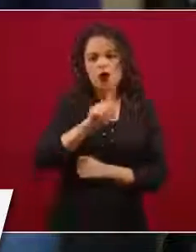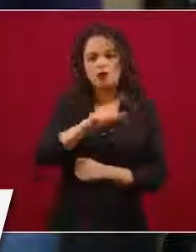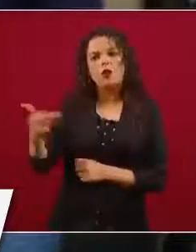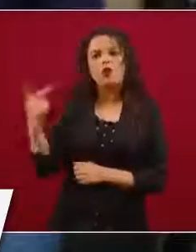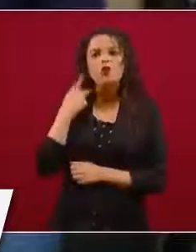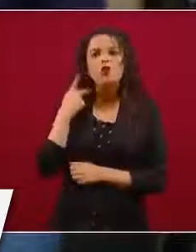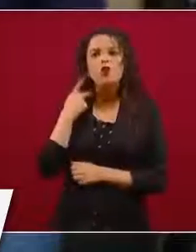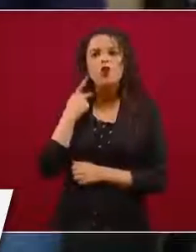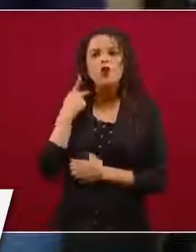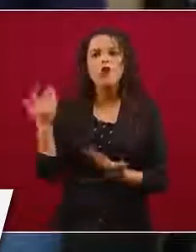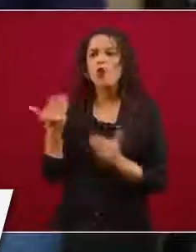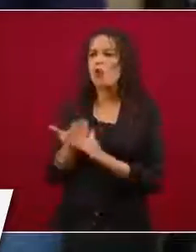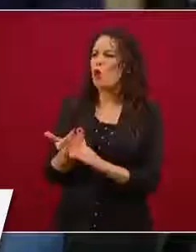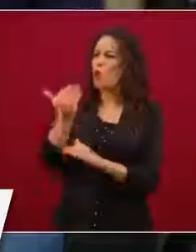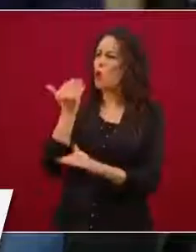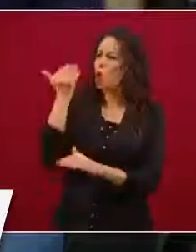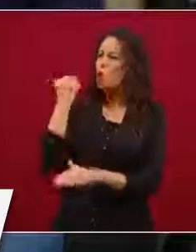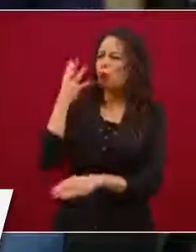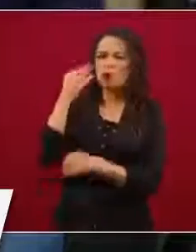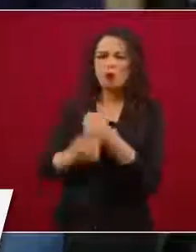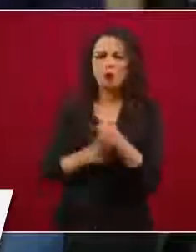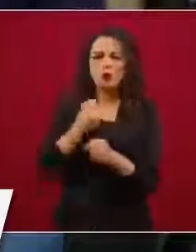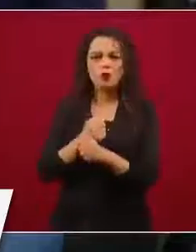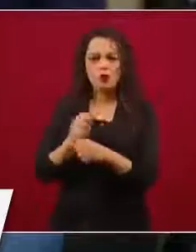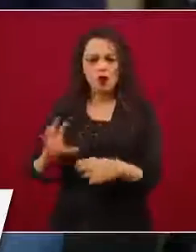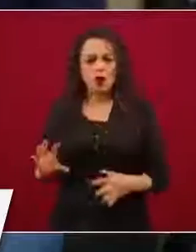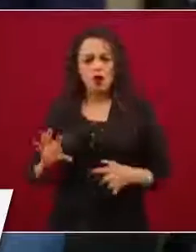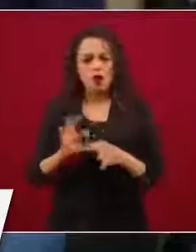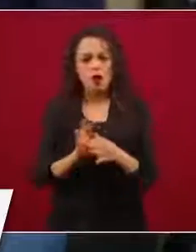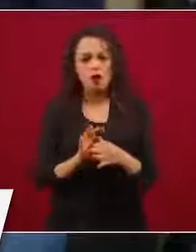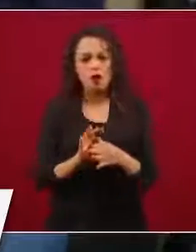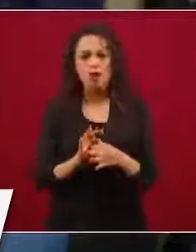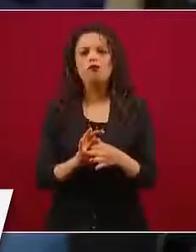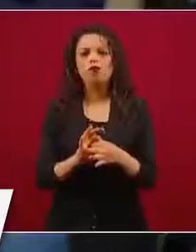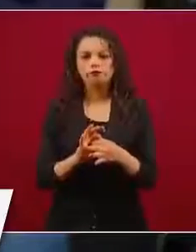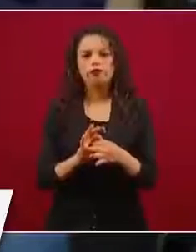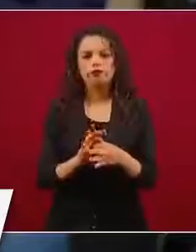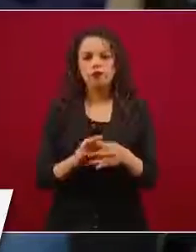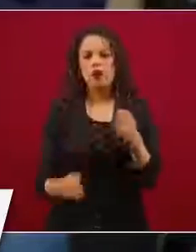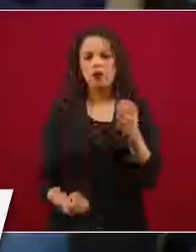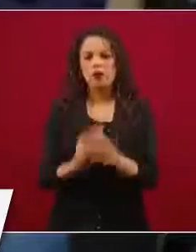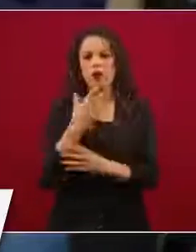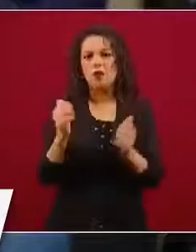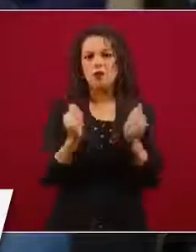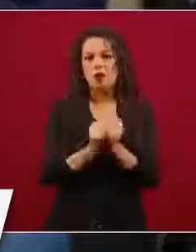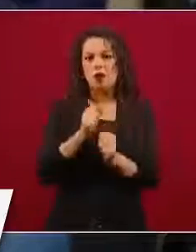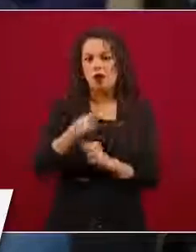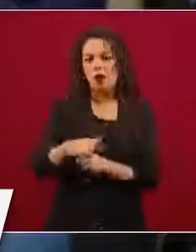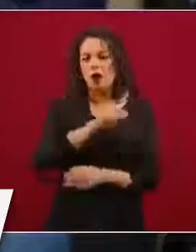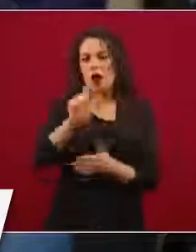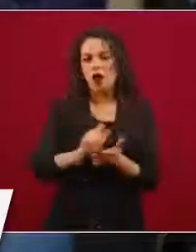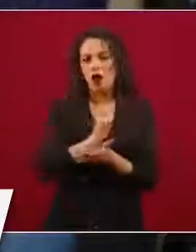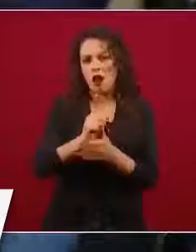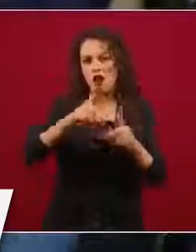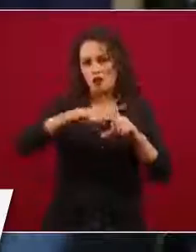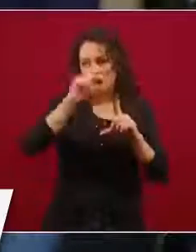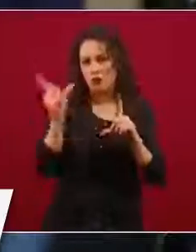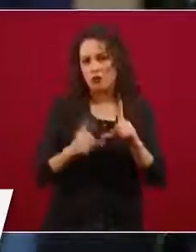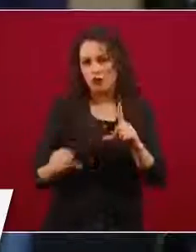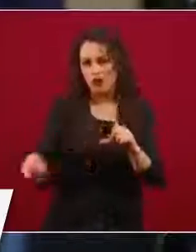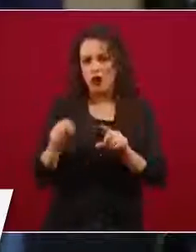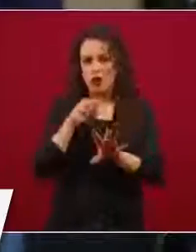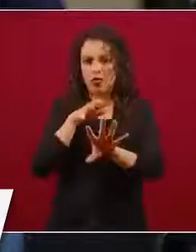años y que se creó junto con la Ley Nacional de Transparencia. Entonces, en lo que acaba usted de mencionar de que